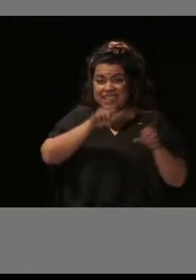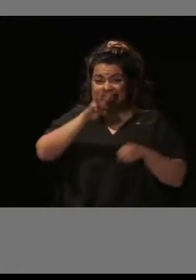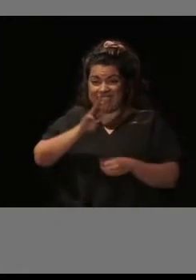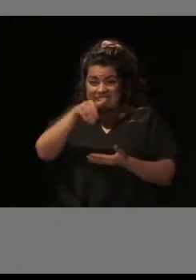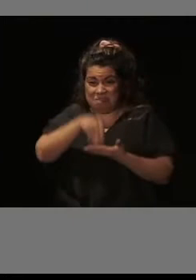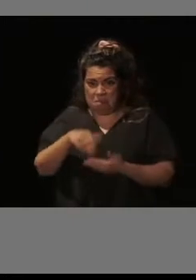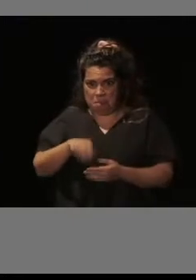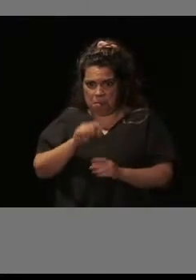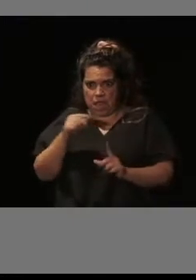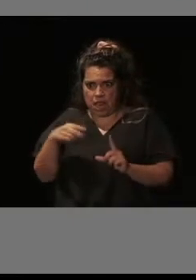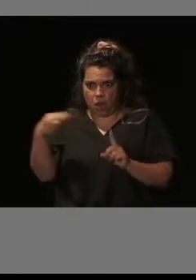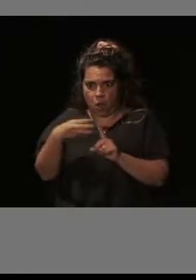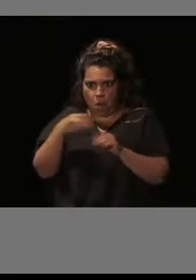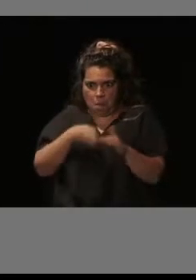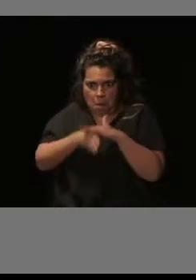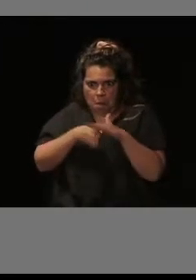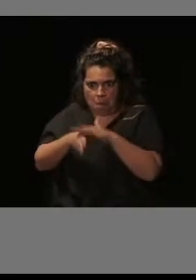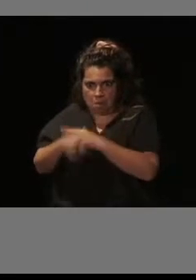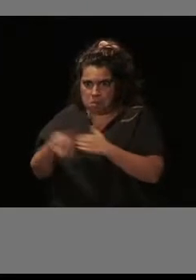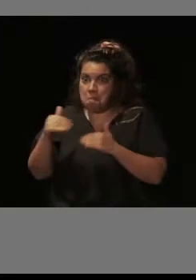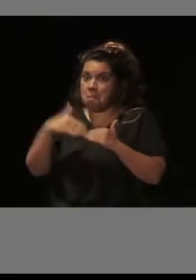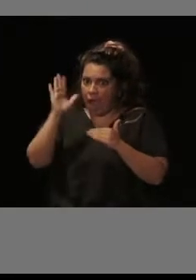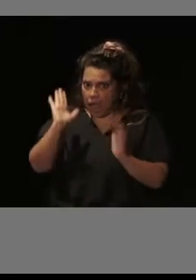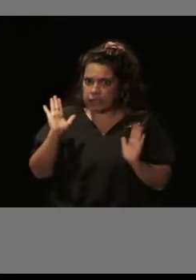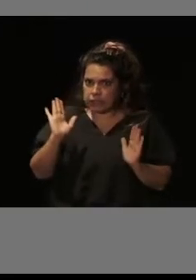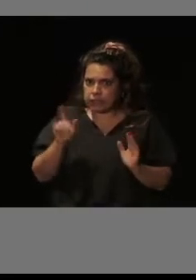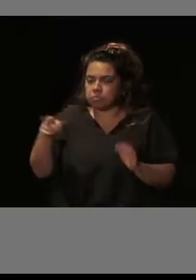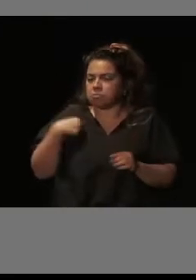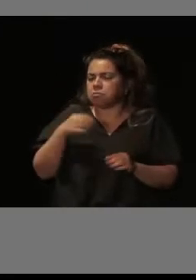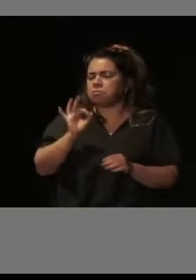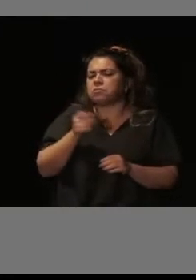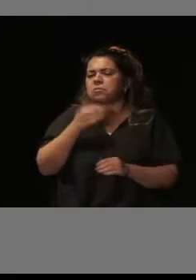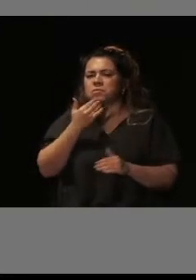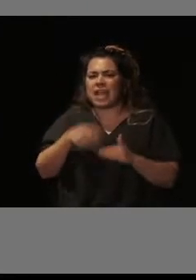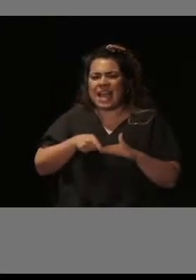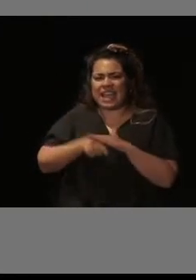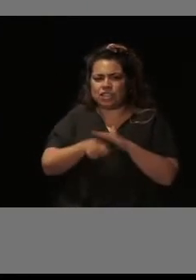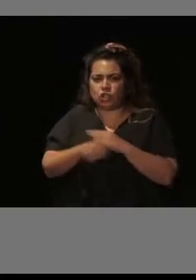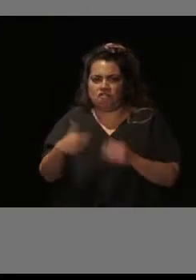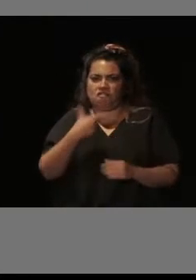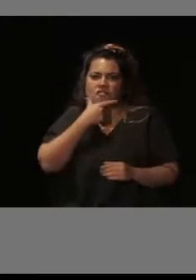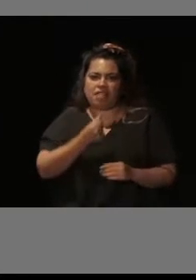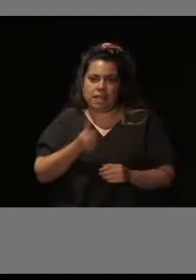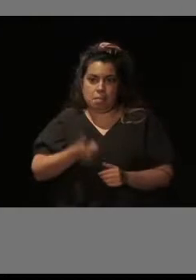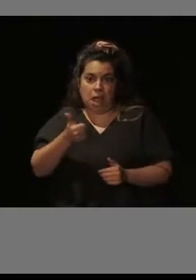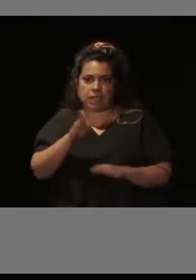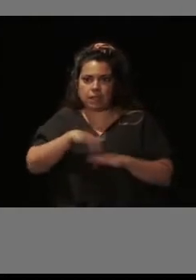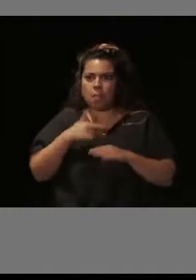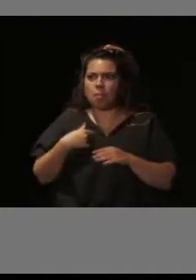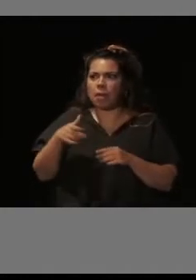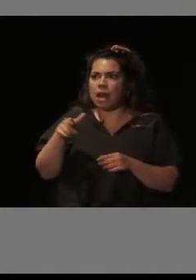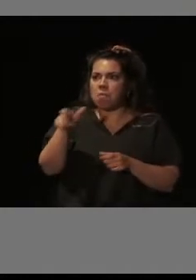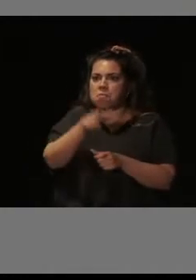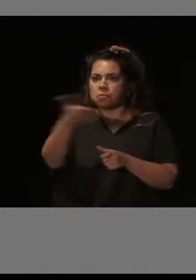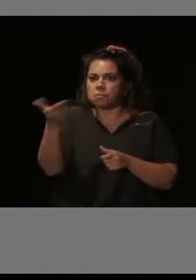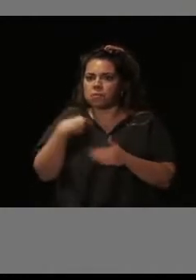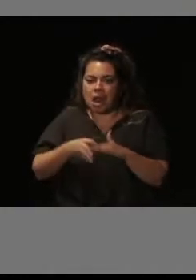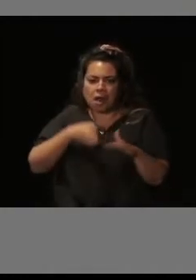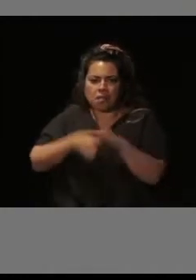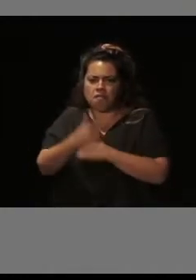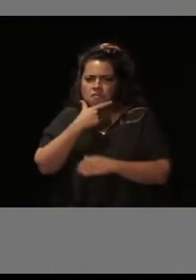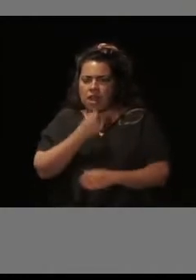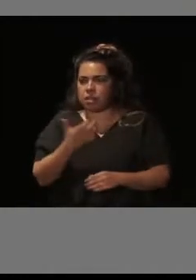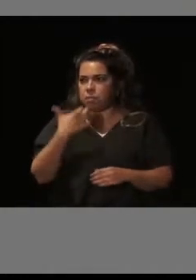sobre todo, de ser una estrategia global de gestión simplificada, para facilitar el proceso a todos los niveles. Es decir,